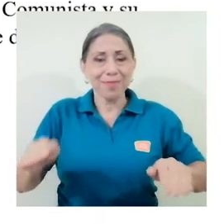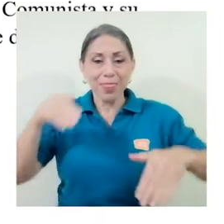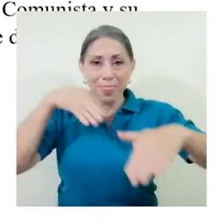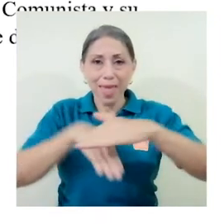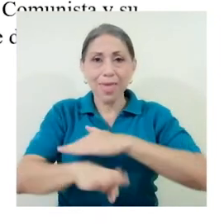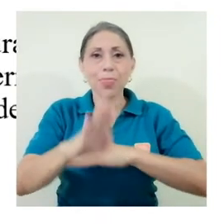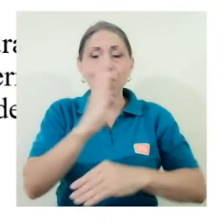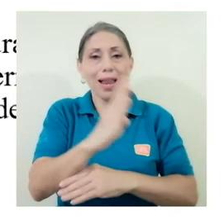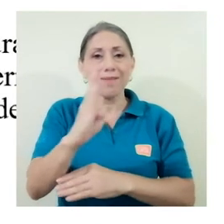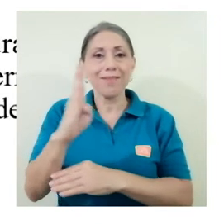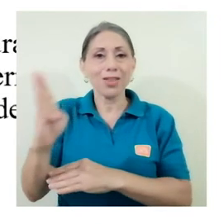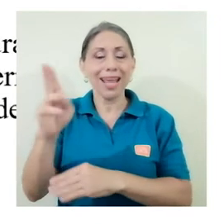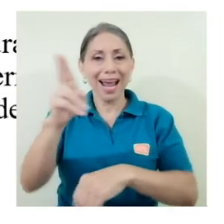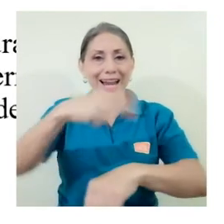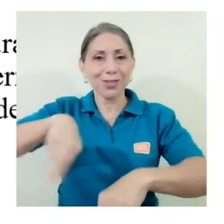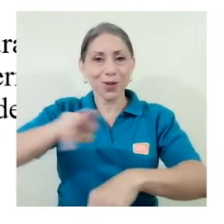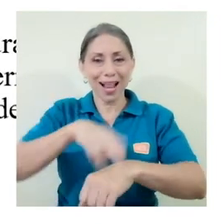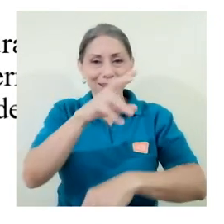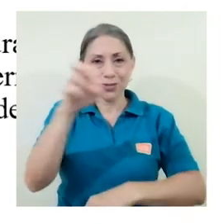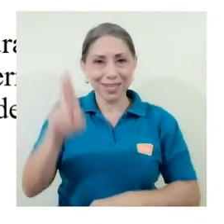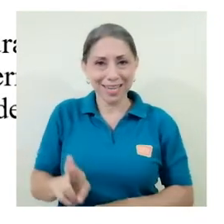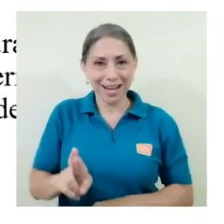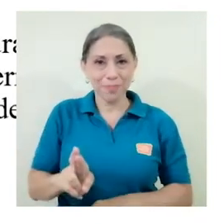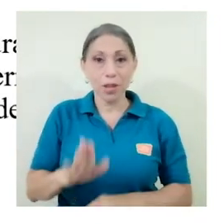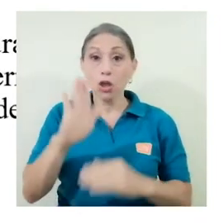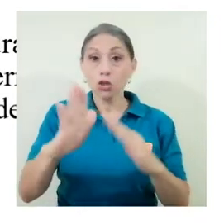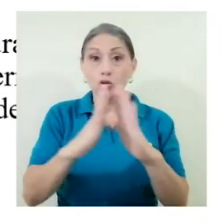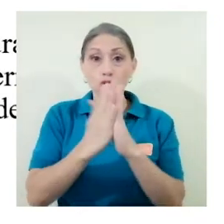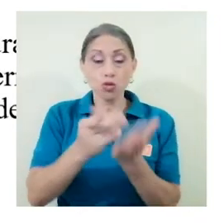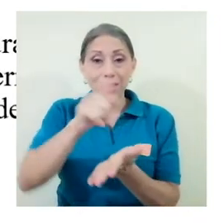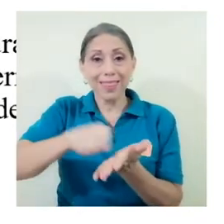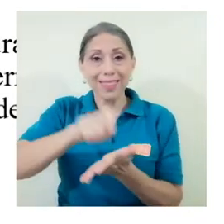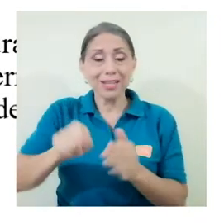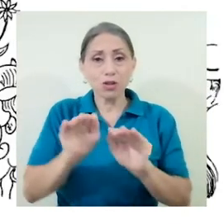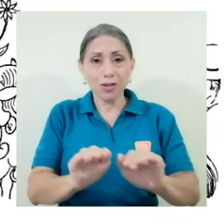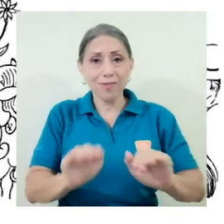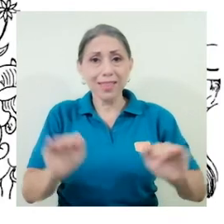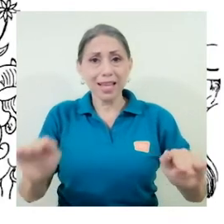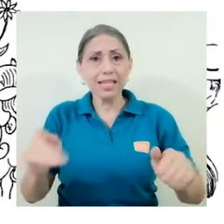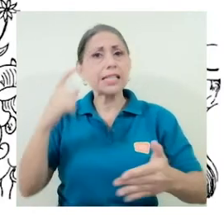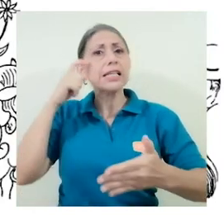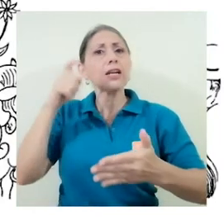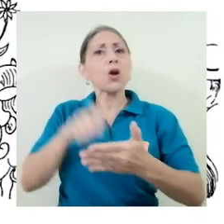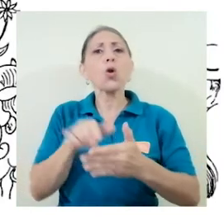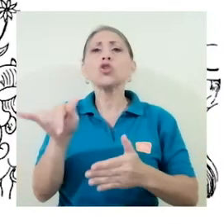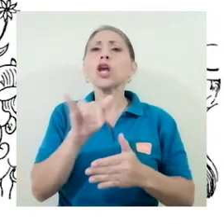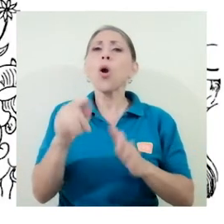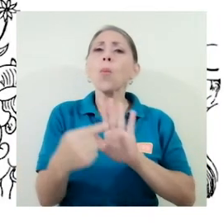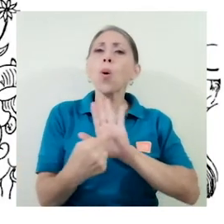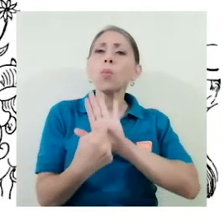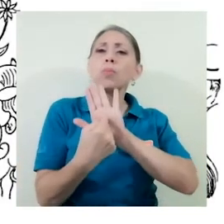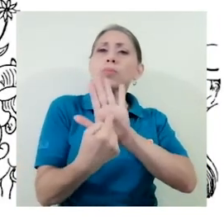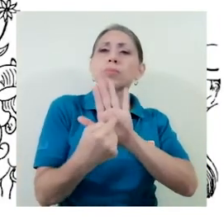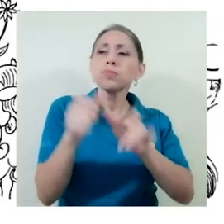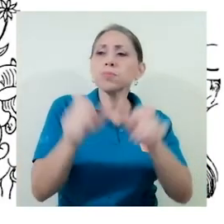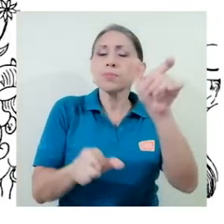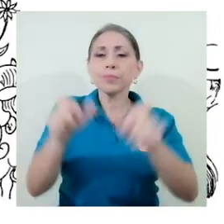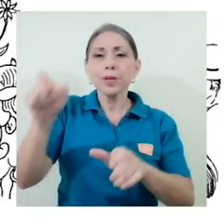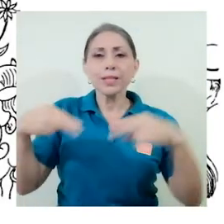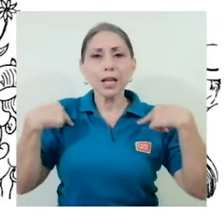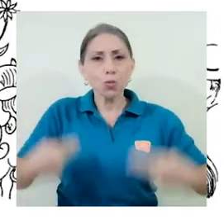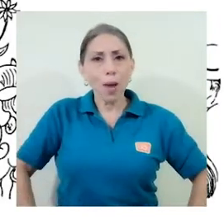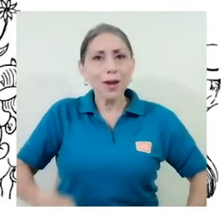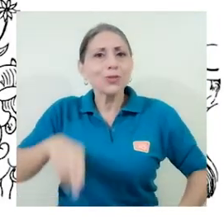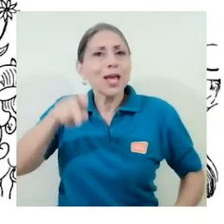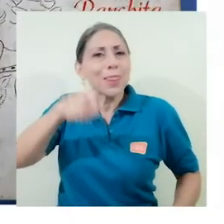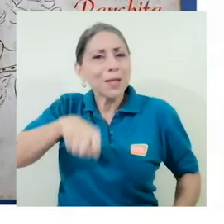Nacional. Sobre sus textos infantiles, se les reconoce como un retrato de los seres humanos y de su necesidad de